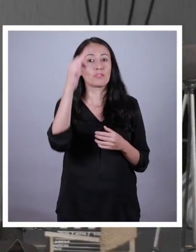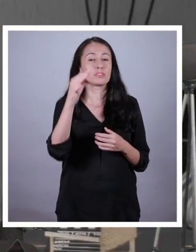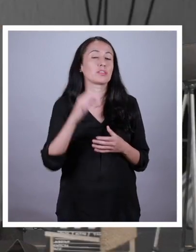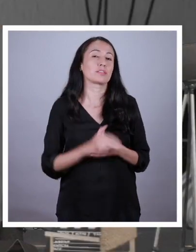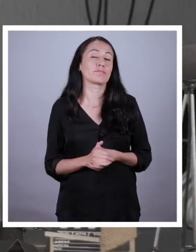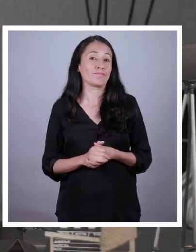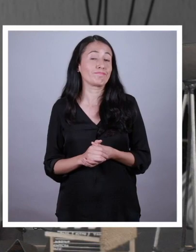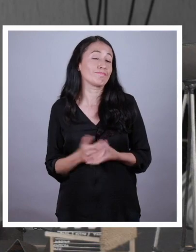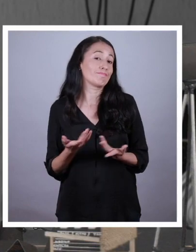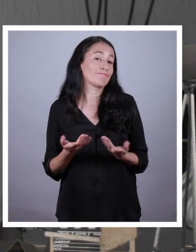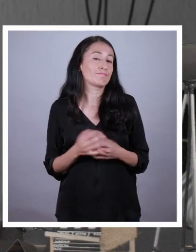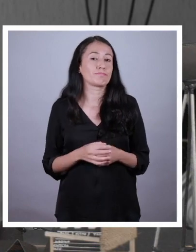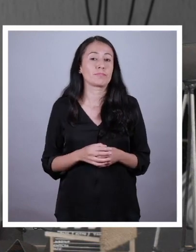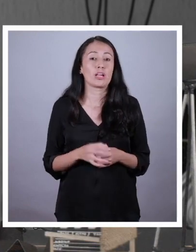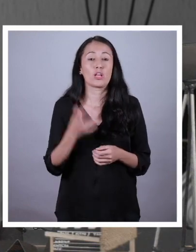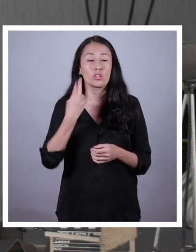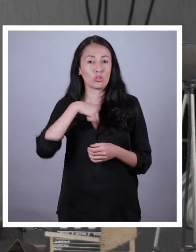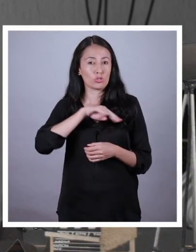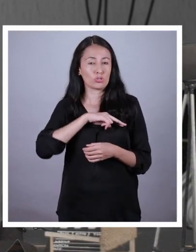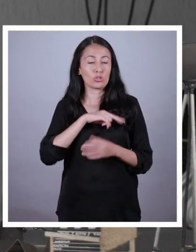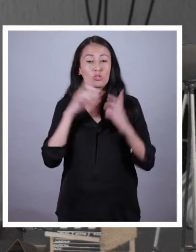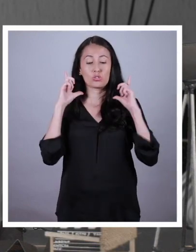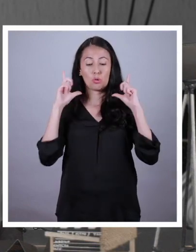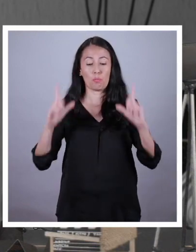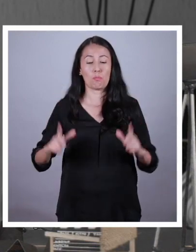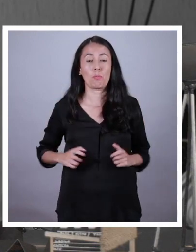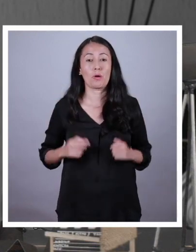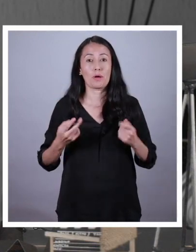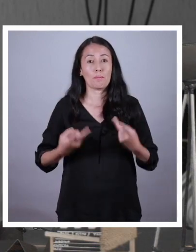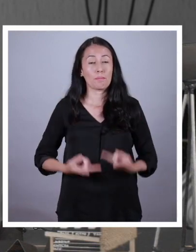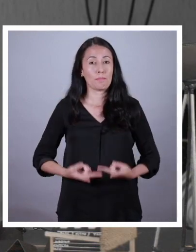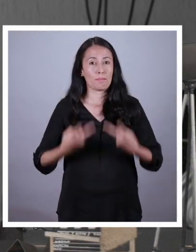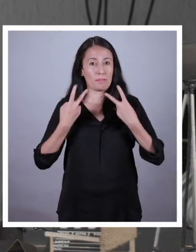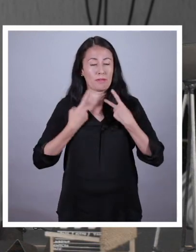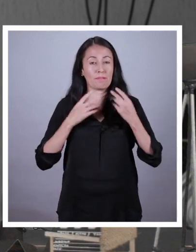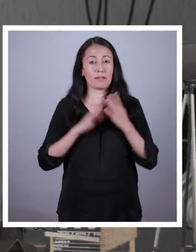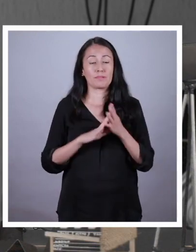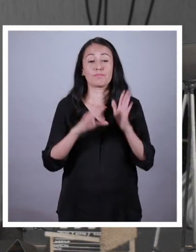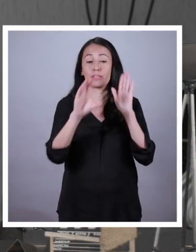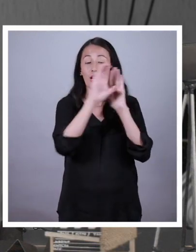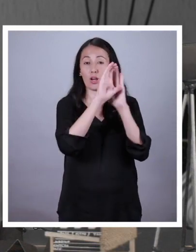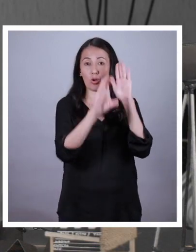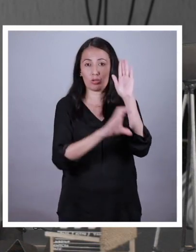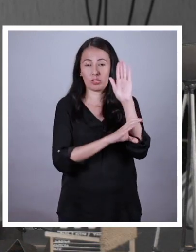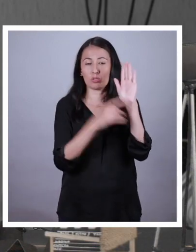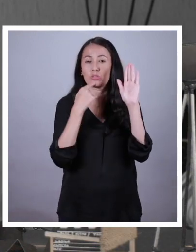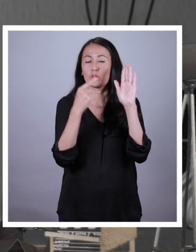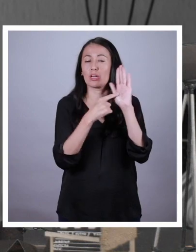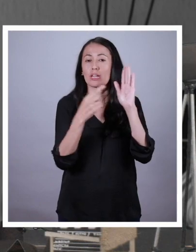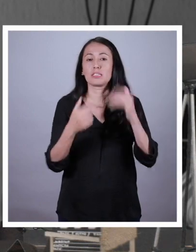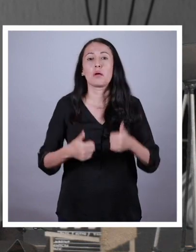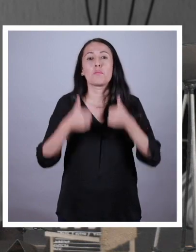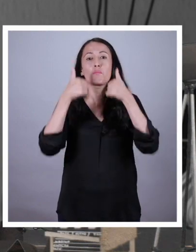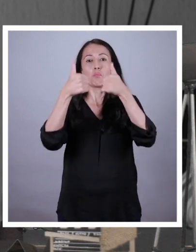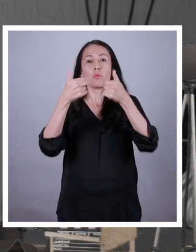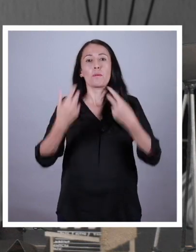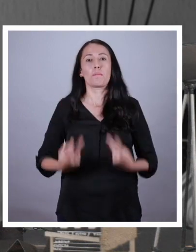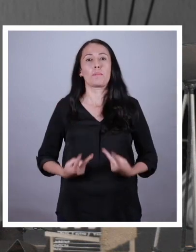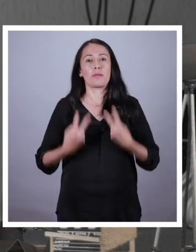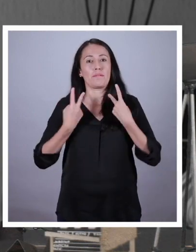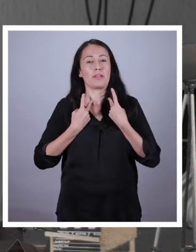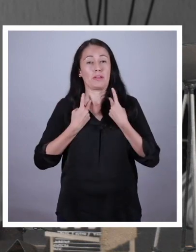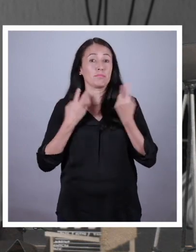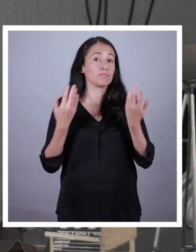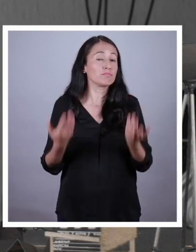Nosotros merecemos buen vivir En la constitución del Ecuador se define el buen vivir como el goce efectivo de los derechos de las personas En